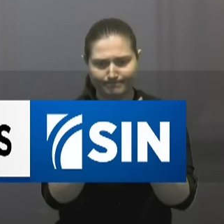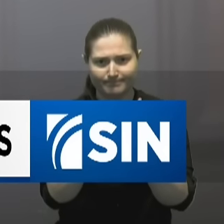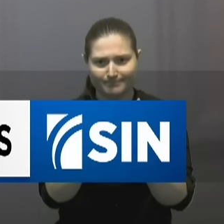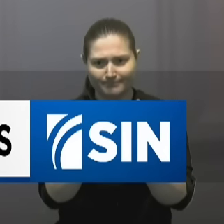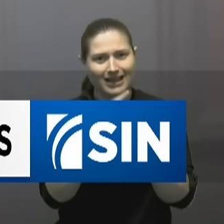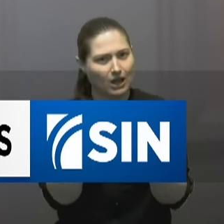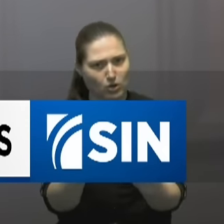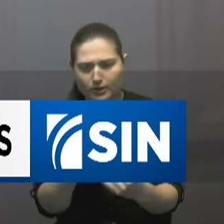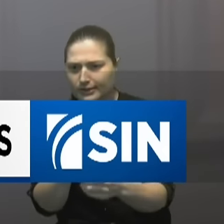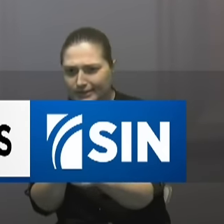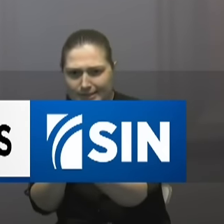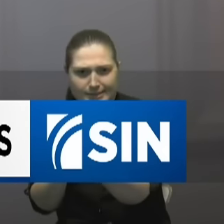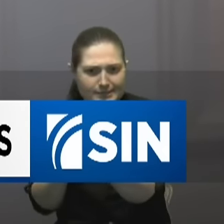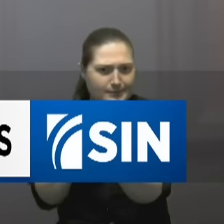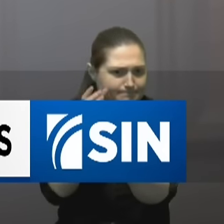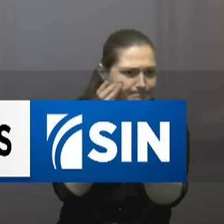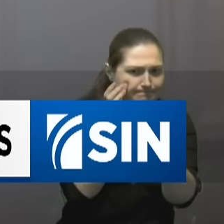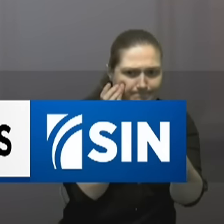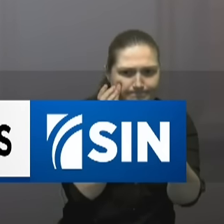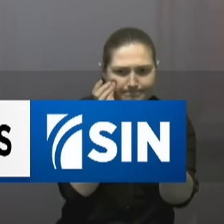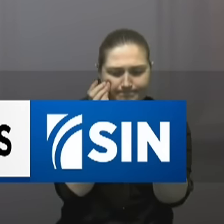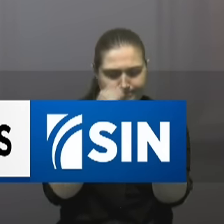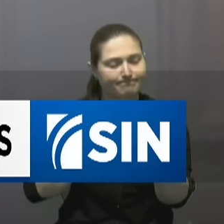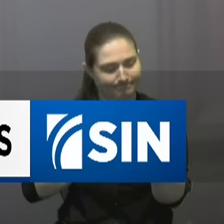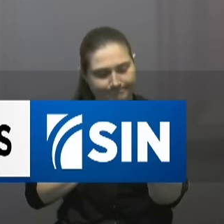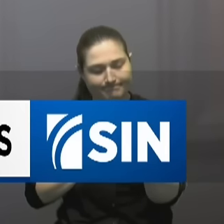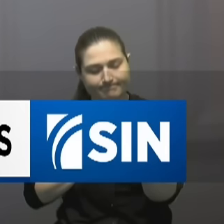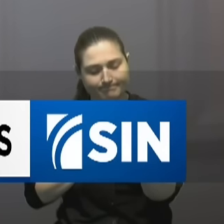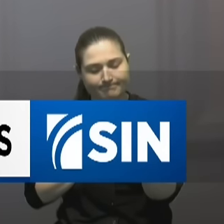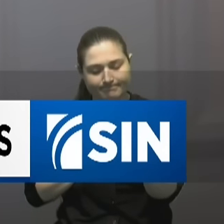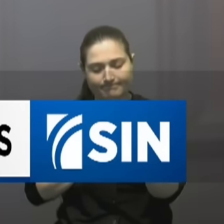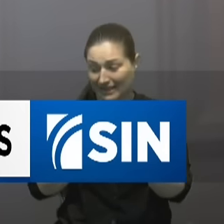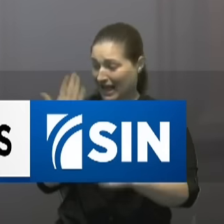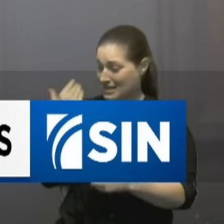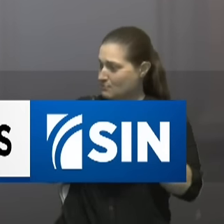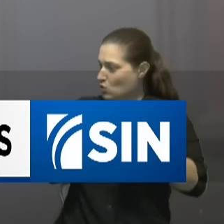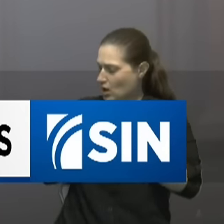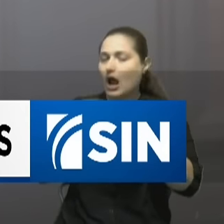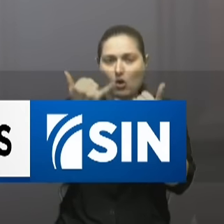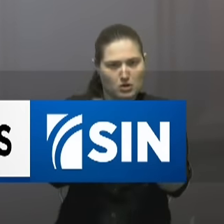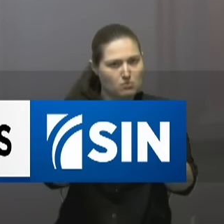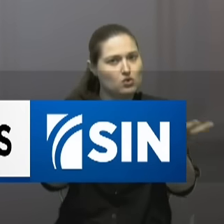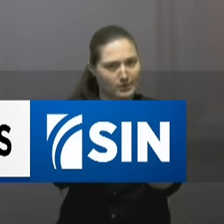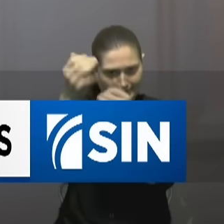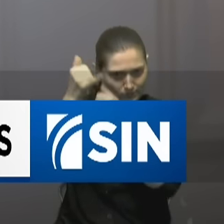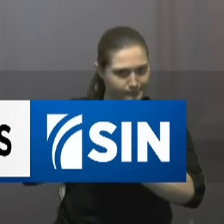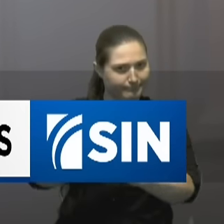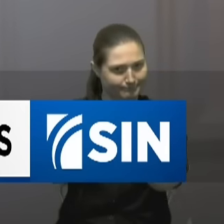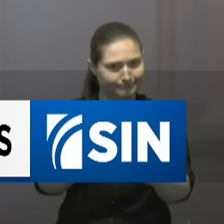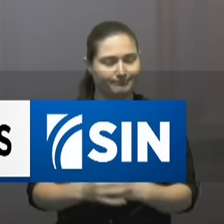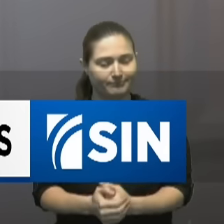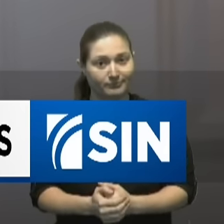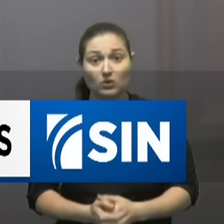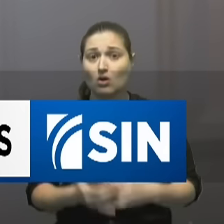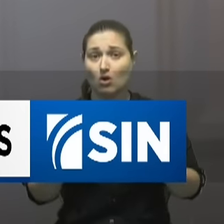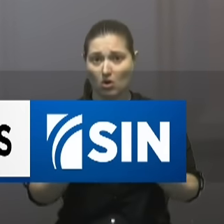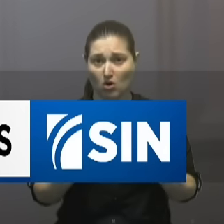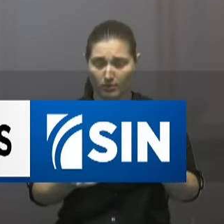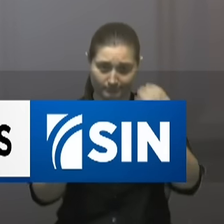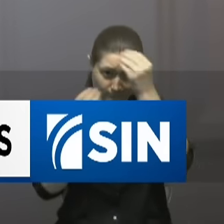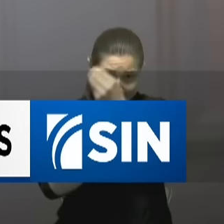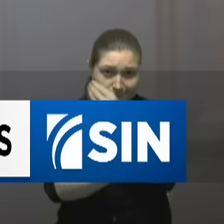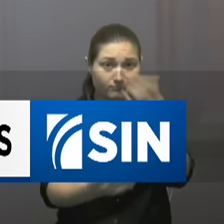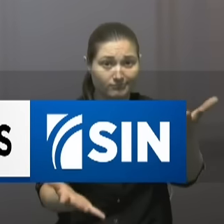escucho. Antes y ahora, los valoro igual. Hoy, quiero decirles que su